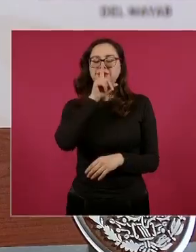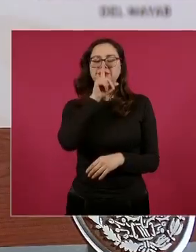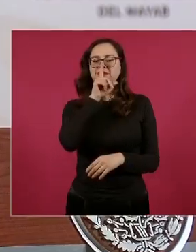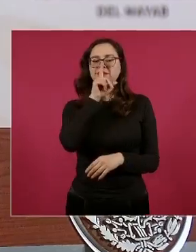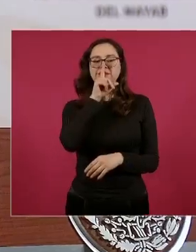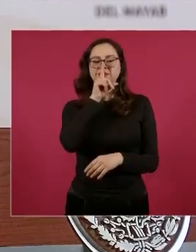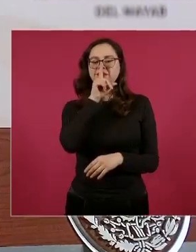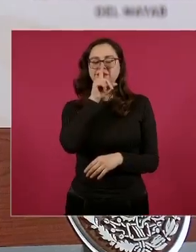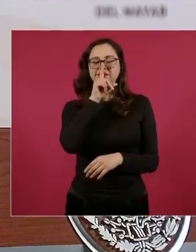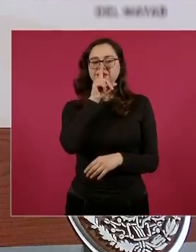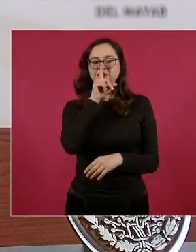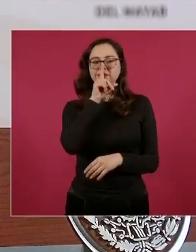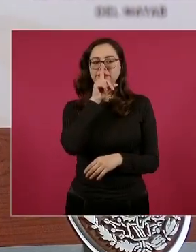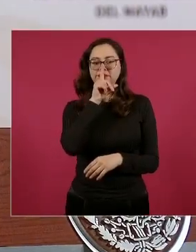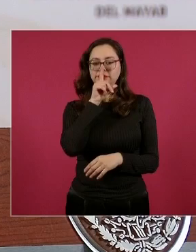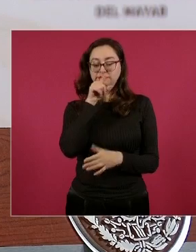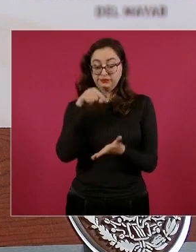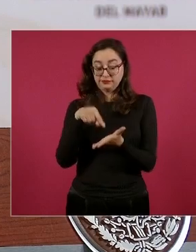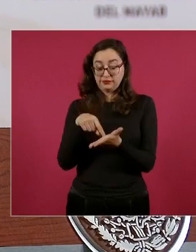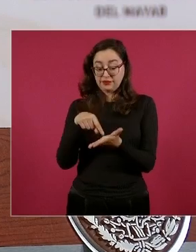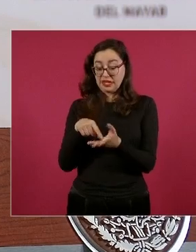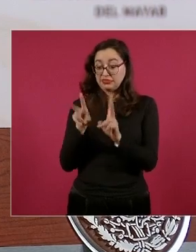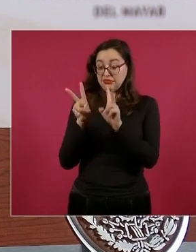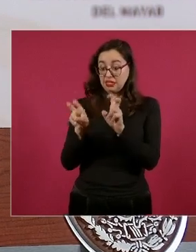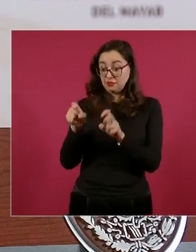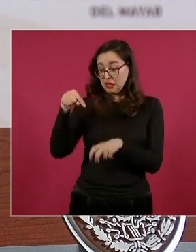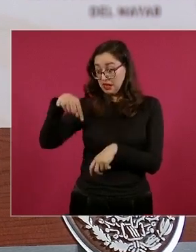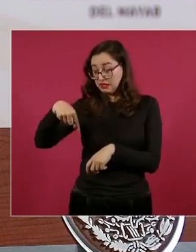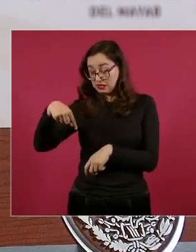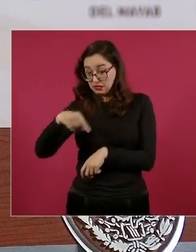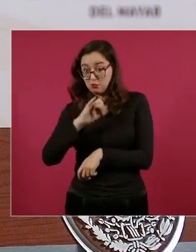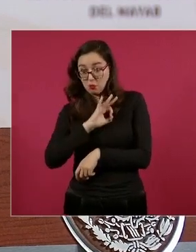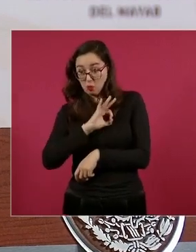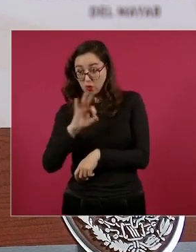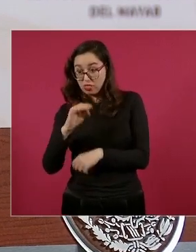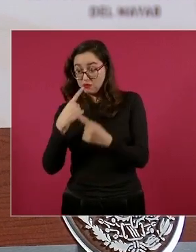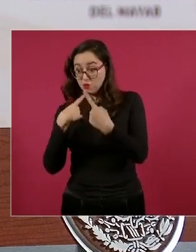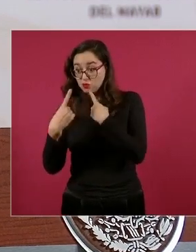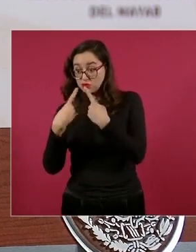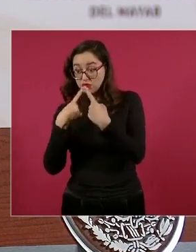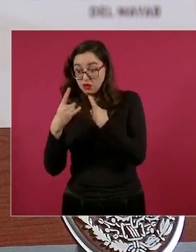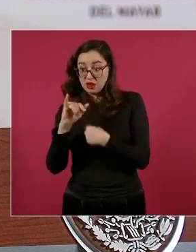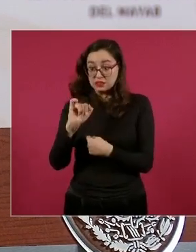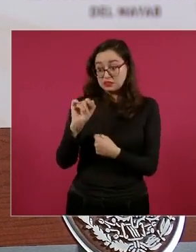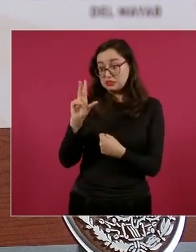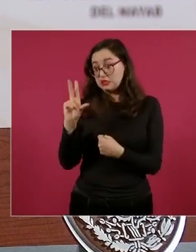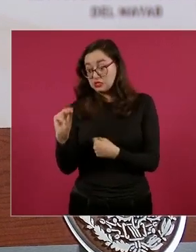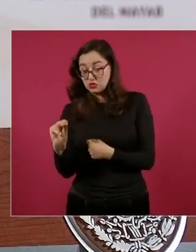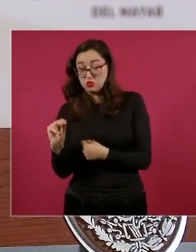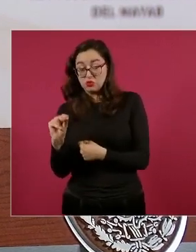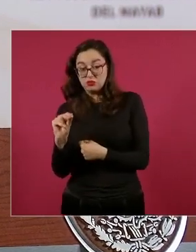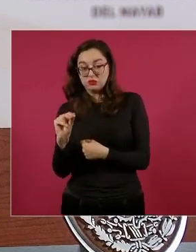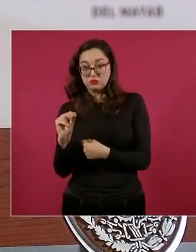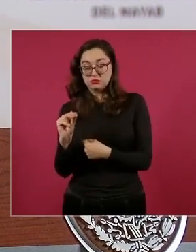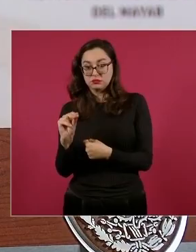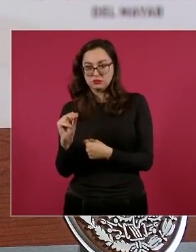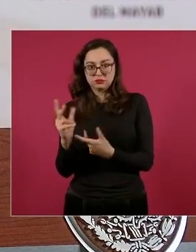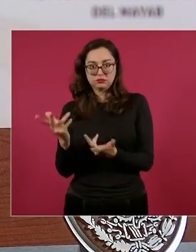que se tratara el caso en la Corte, si le correspondía a la Corte atender este asunto,